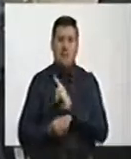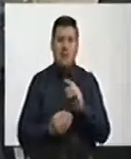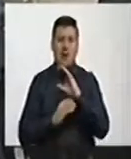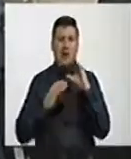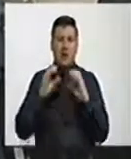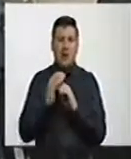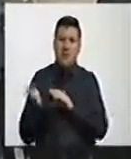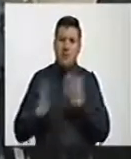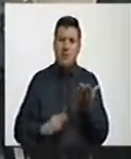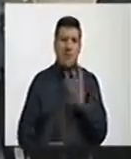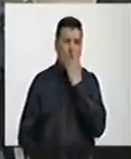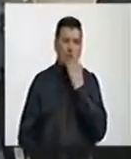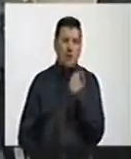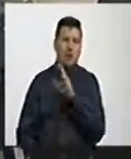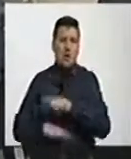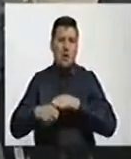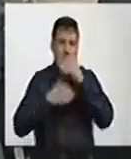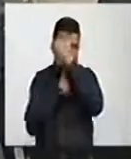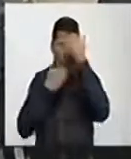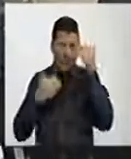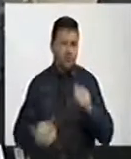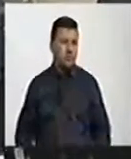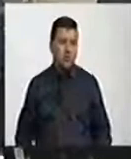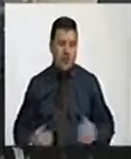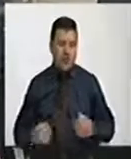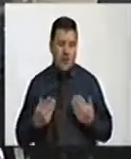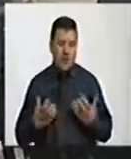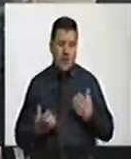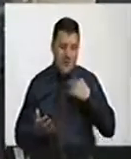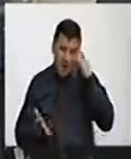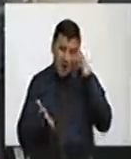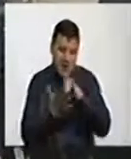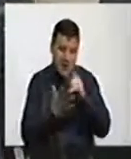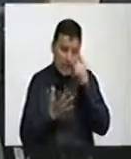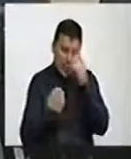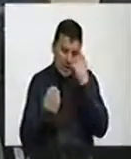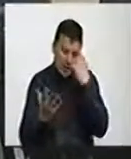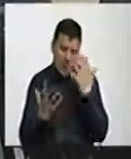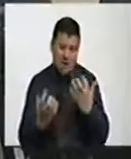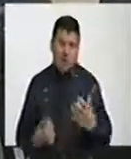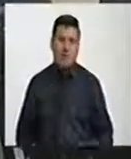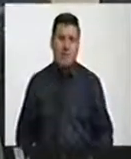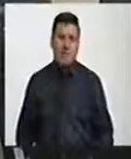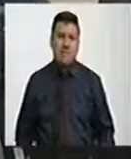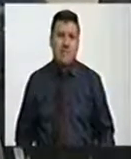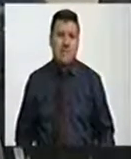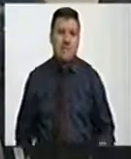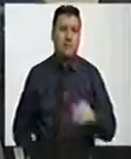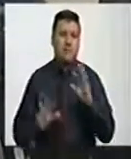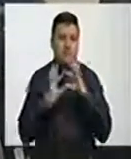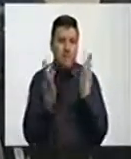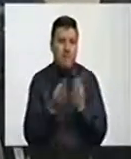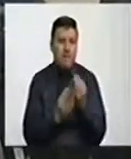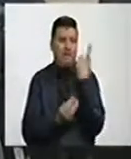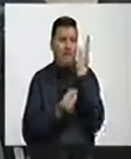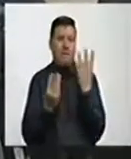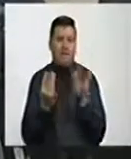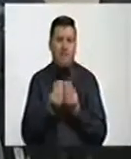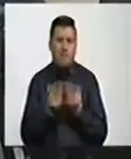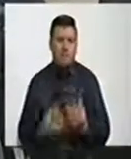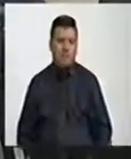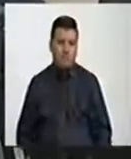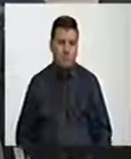Cauca asesinados cobardemente por la FARC. No quiero creer, señor presidente, que los familiares de los diputados